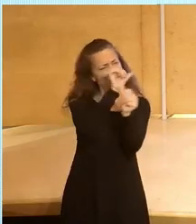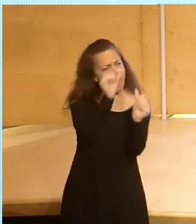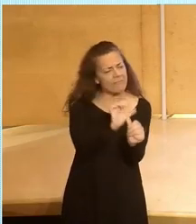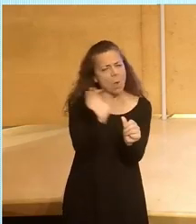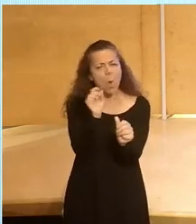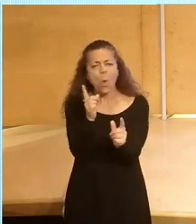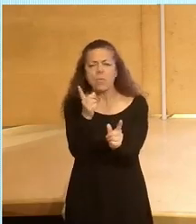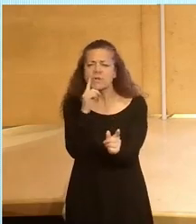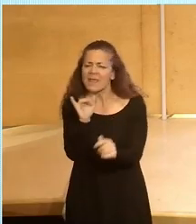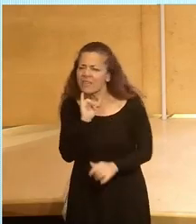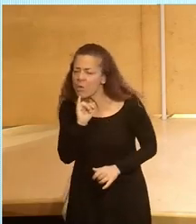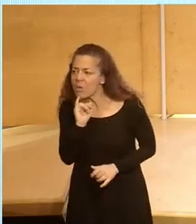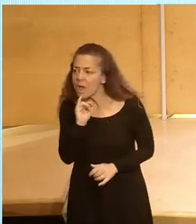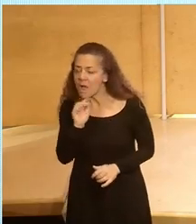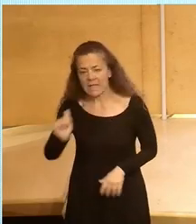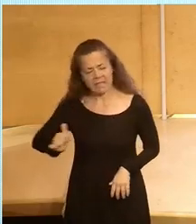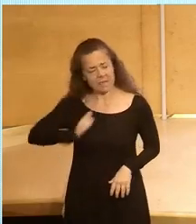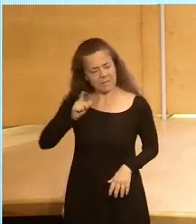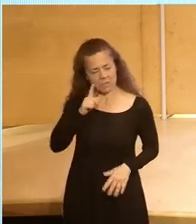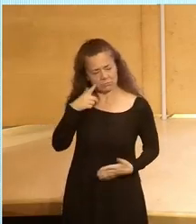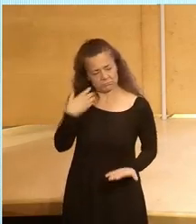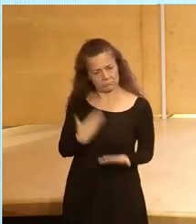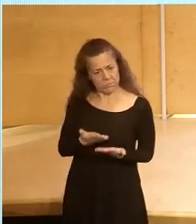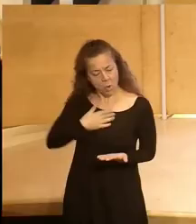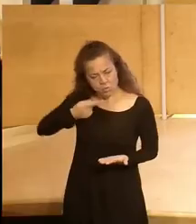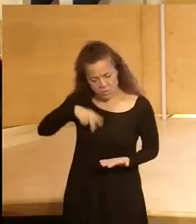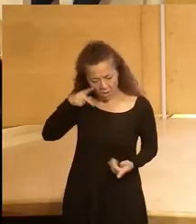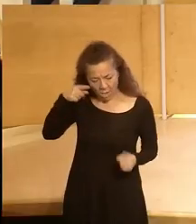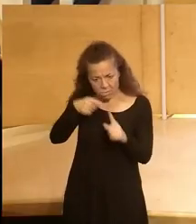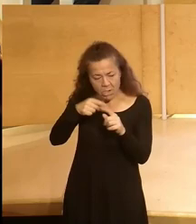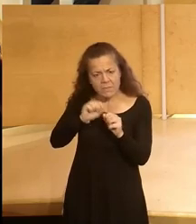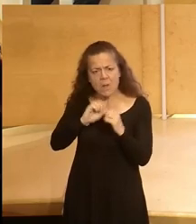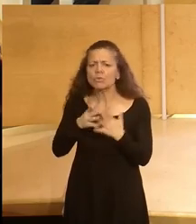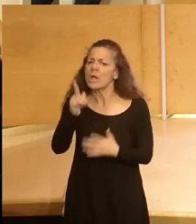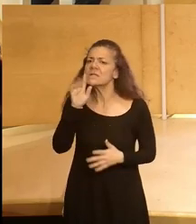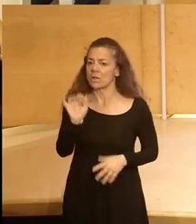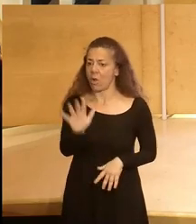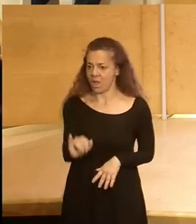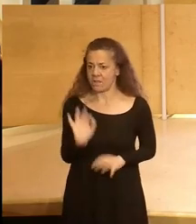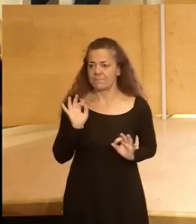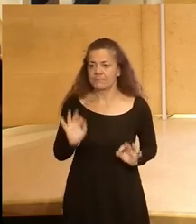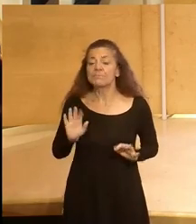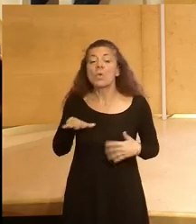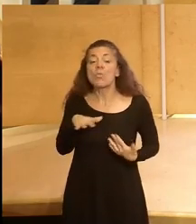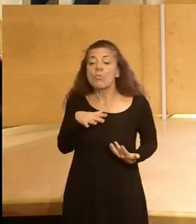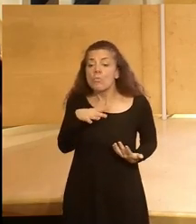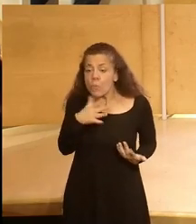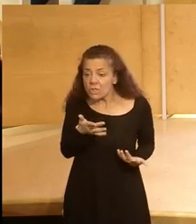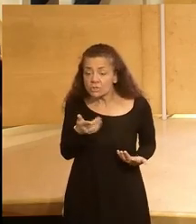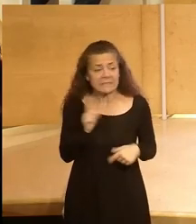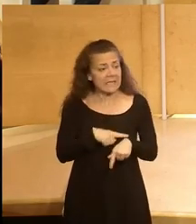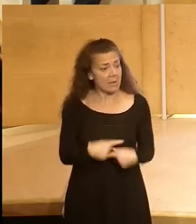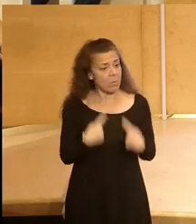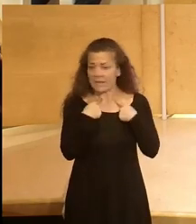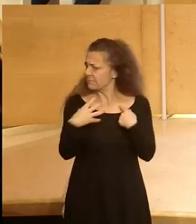o en un determinado idioma y de repente no refleje nuestra propia visión del mundo ese riesgo está ahí y por eso no tenemos